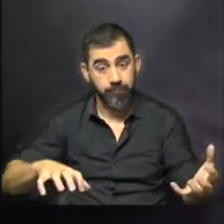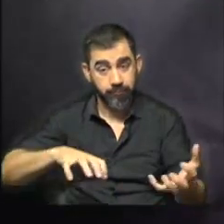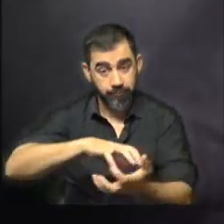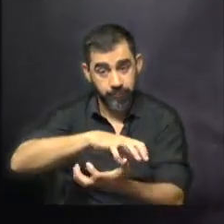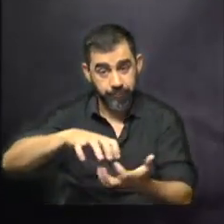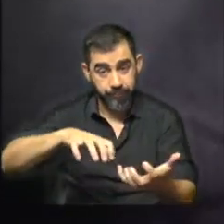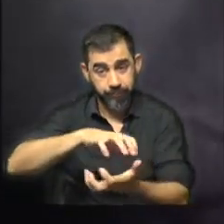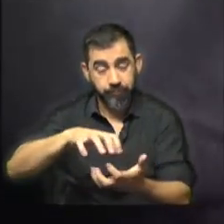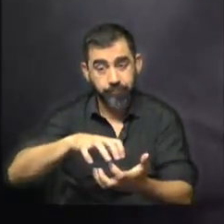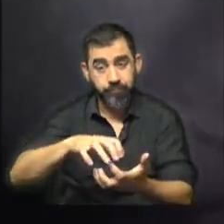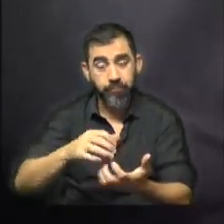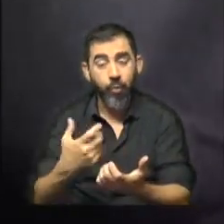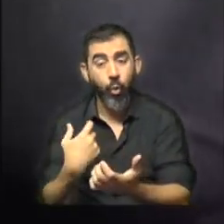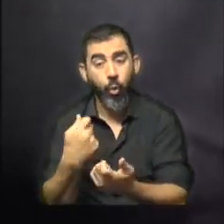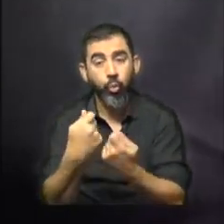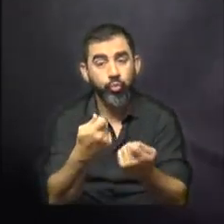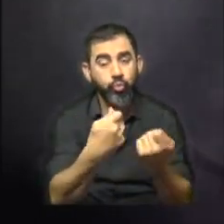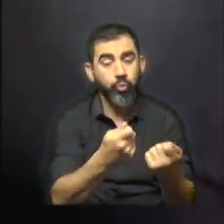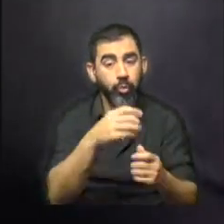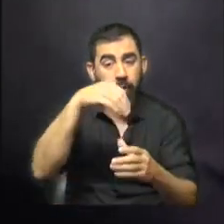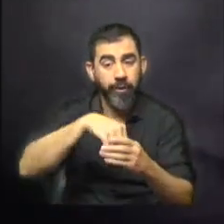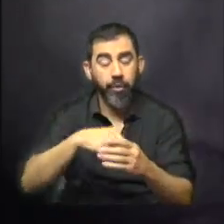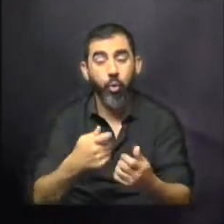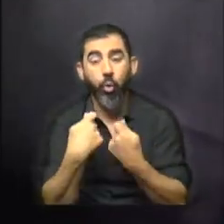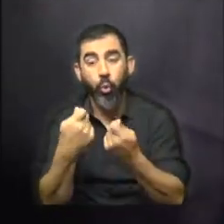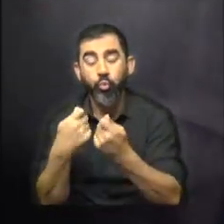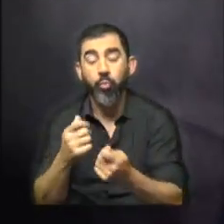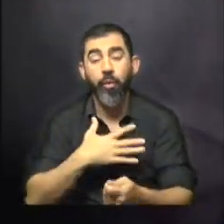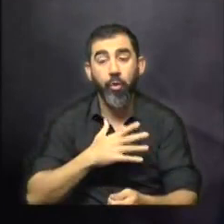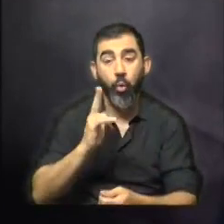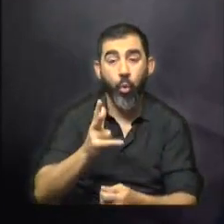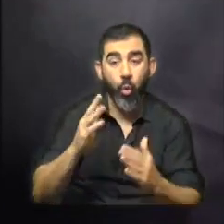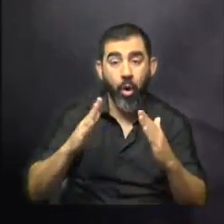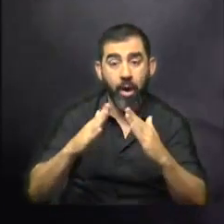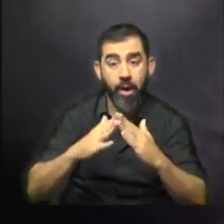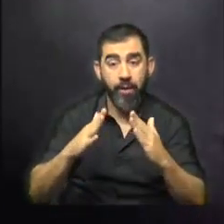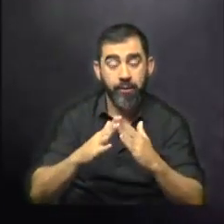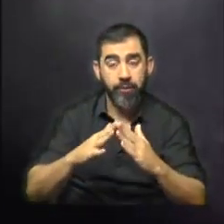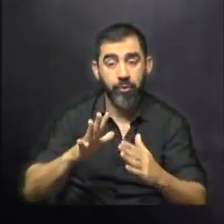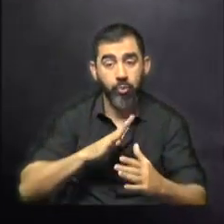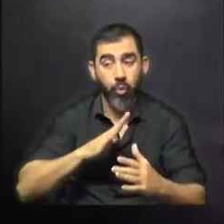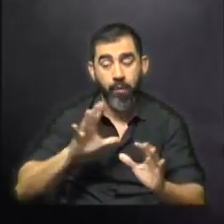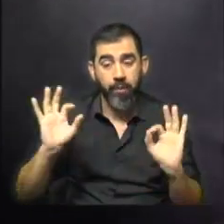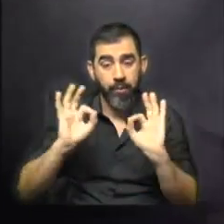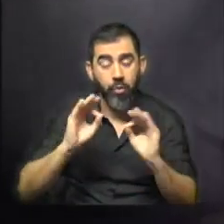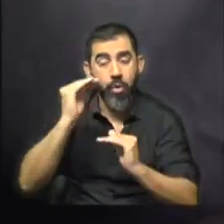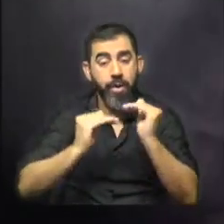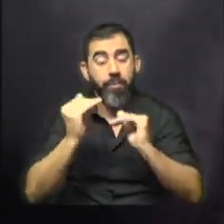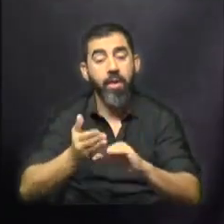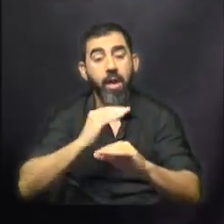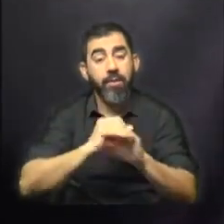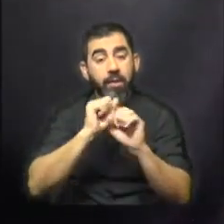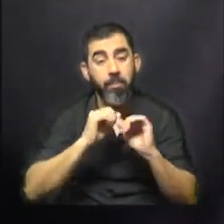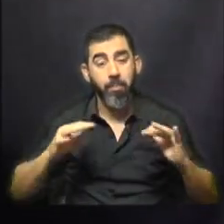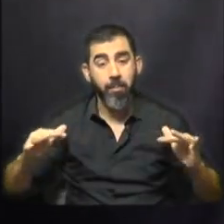hecho de que el consumo interno, el consumo de los hogares en particular, todavía no logró alcanzar los niveles prepandemia, es